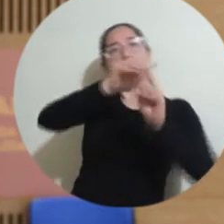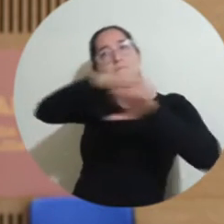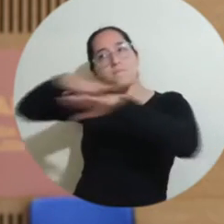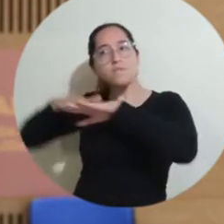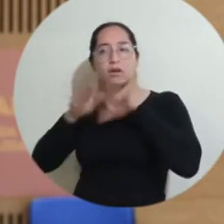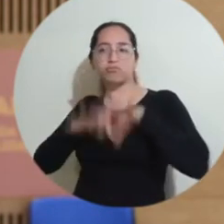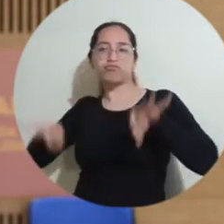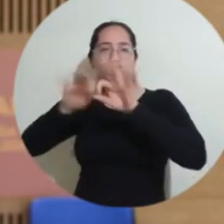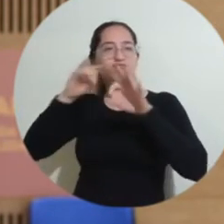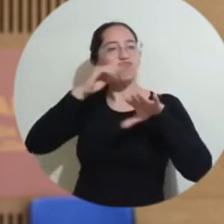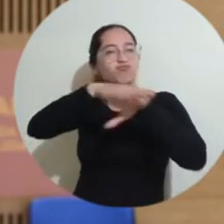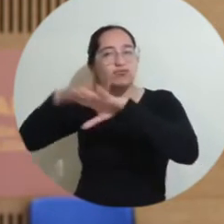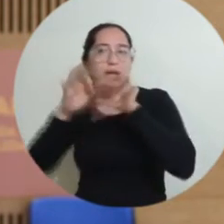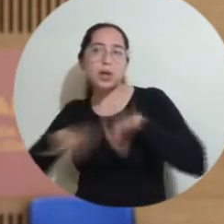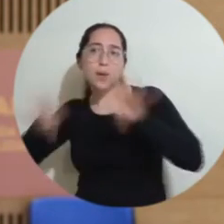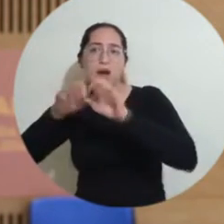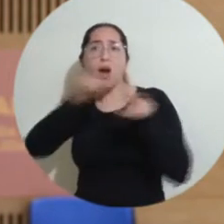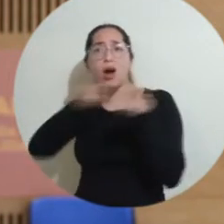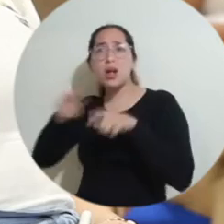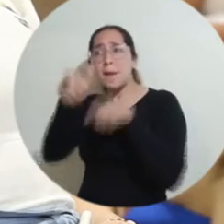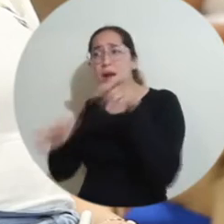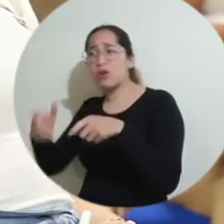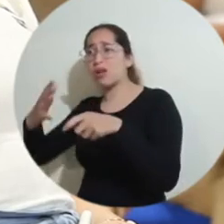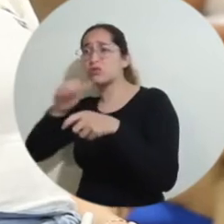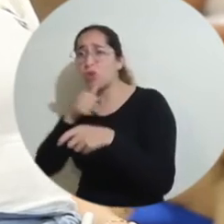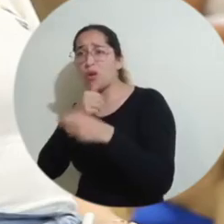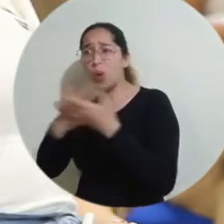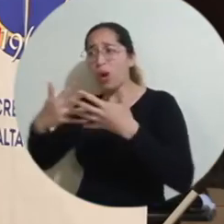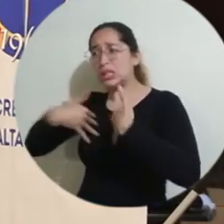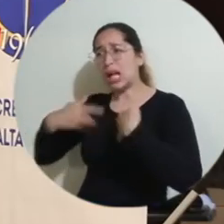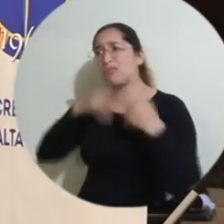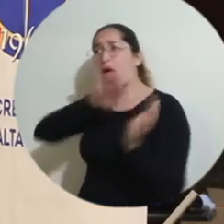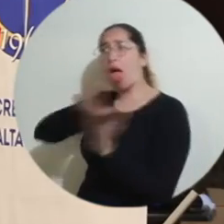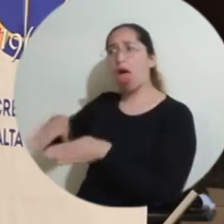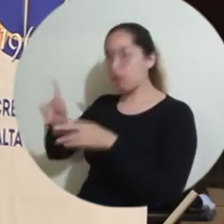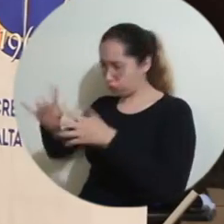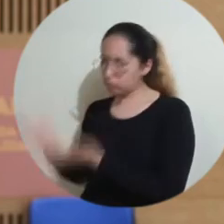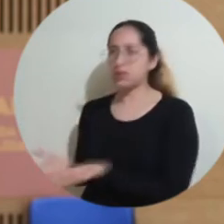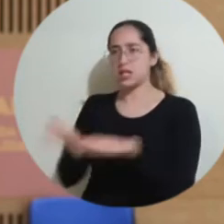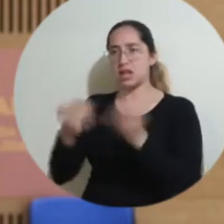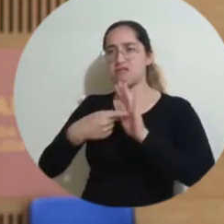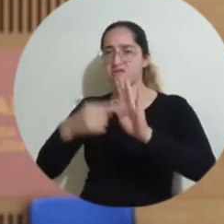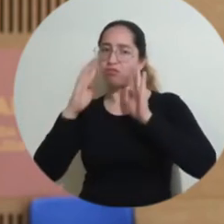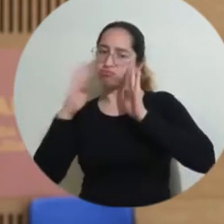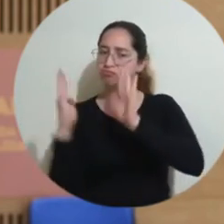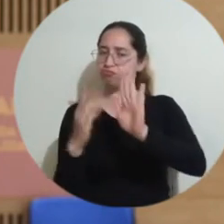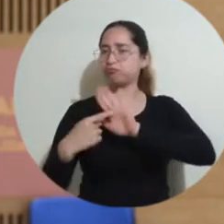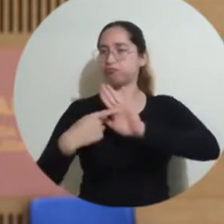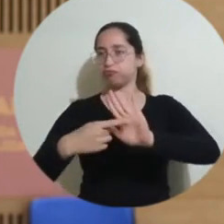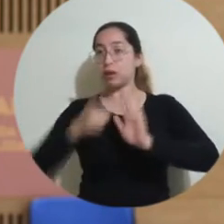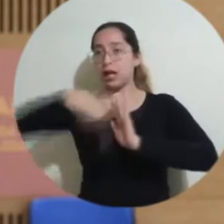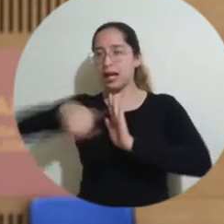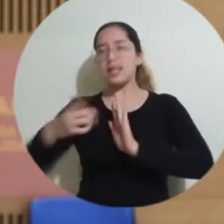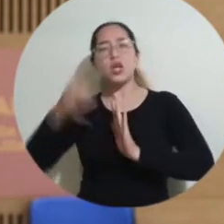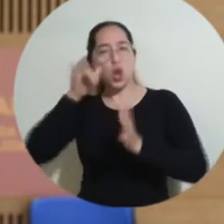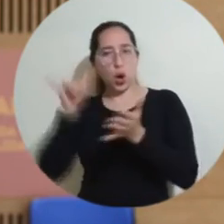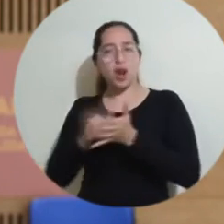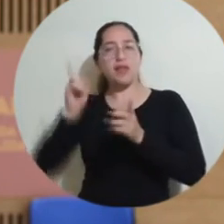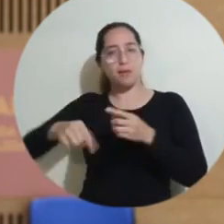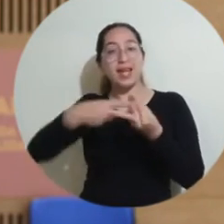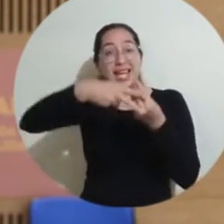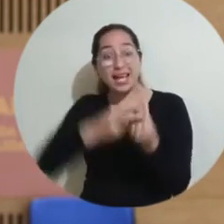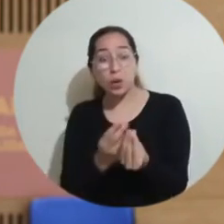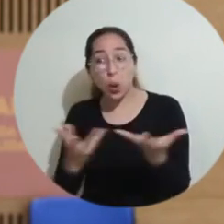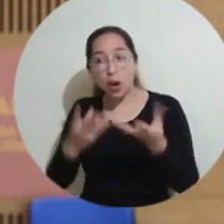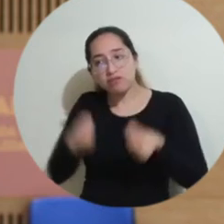tanto tiempo ha sido invisibilizada de los lugares públicos. El reto es de los jóvenes, ellos son la segunda generación y creo que la labor de nosotros es entregar esas